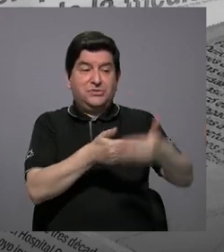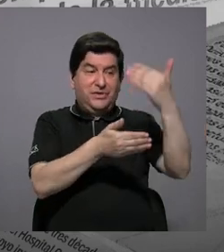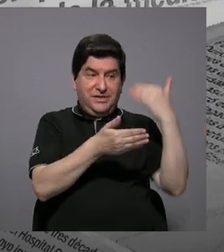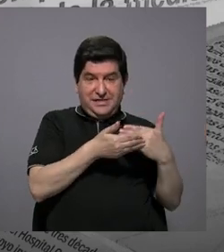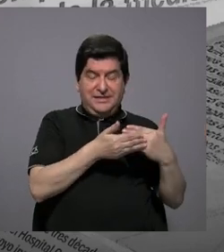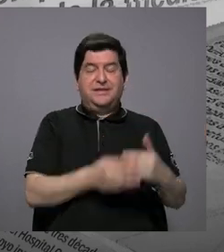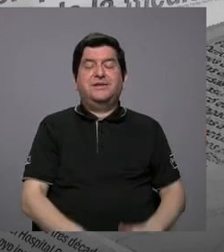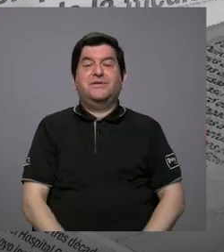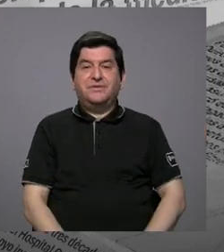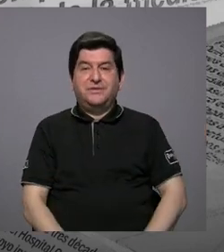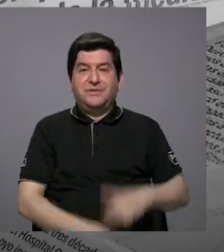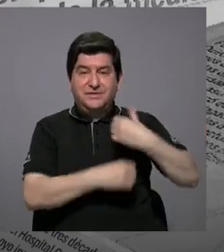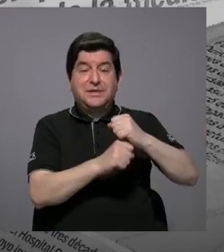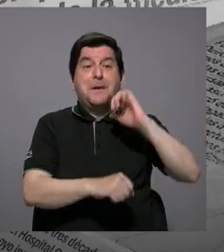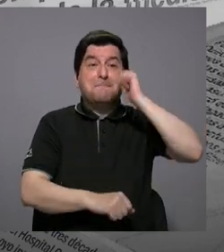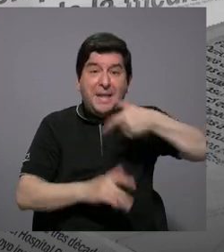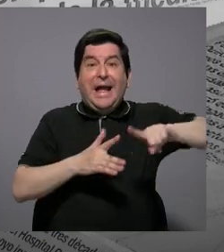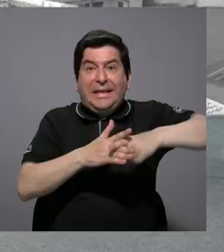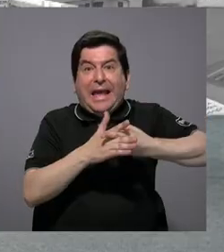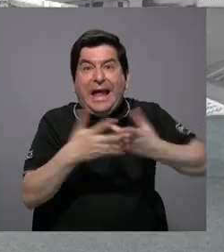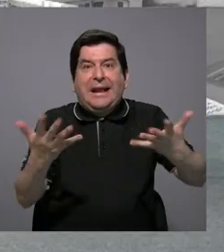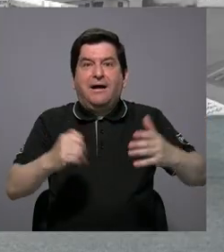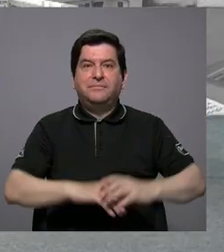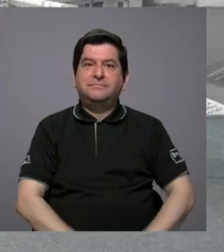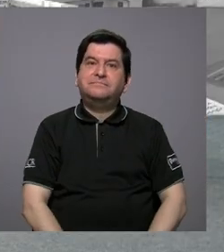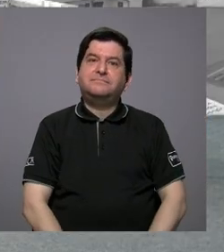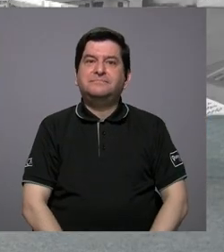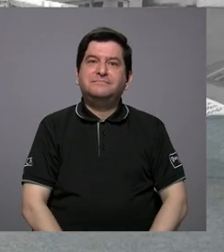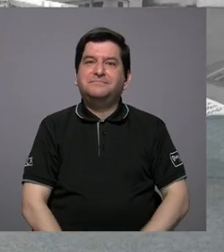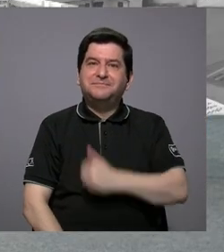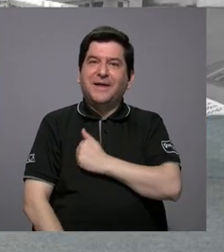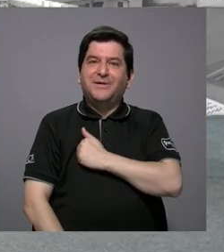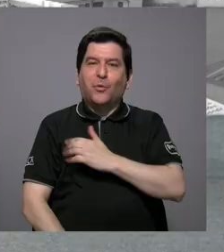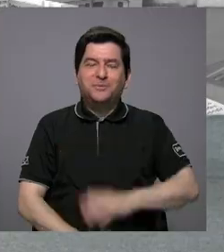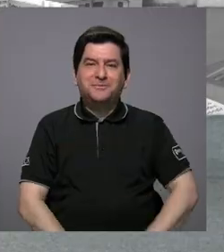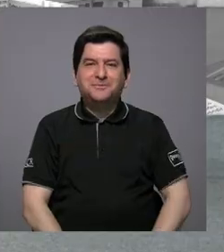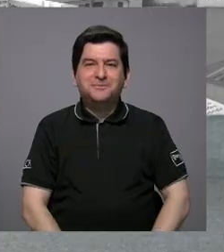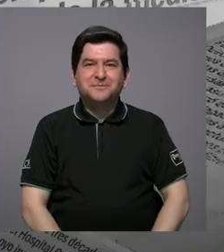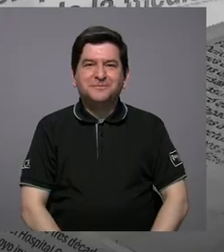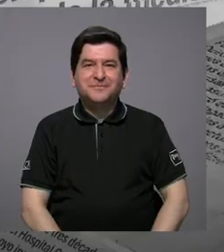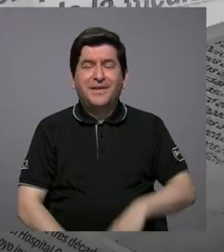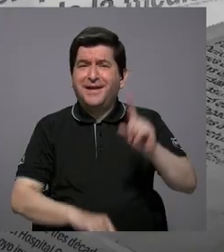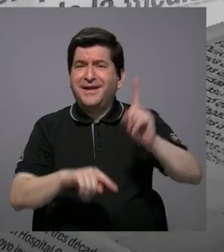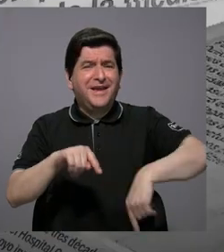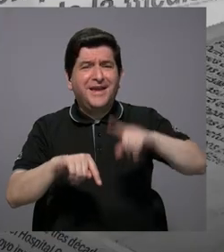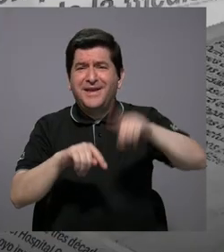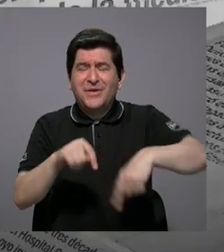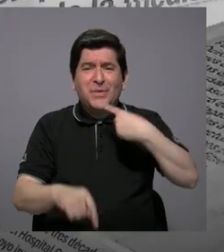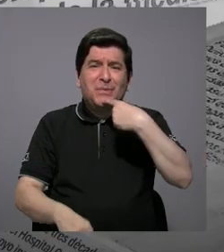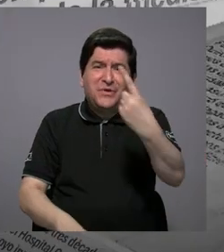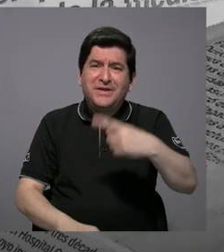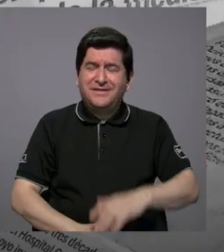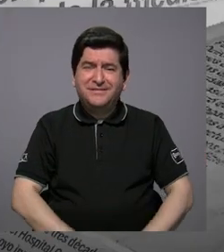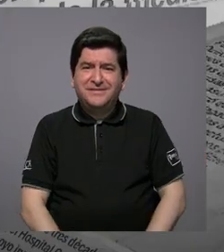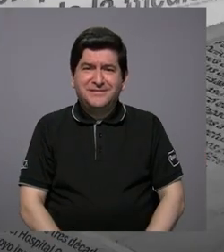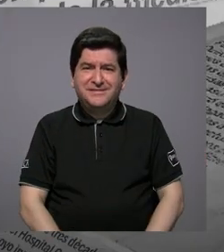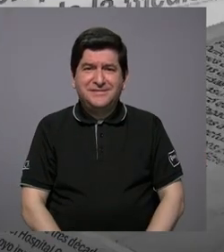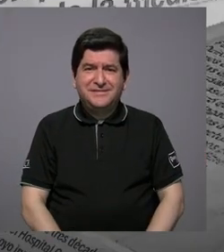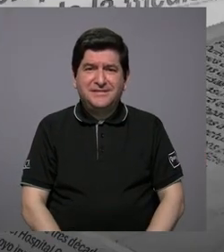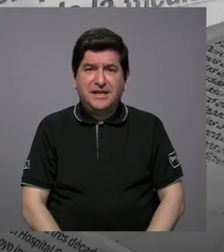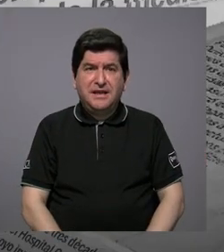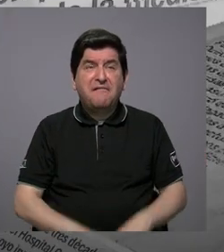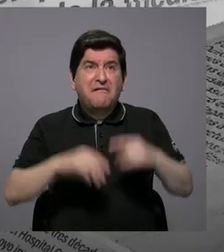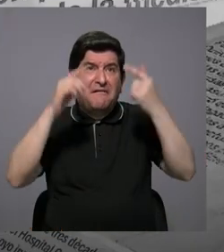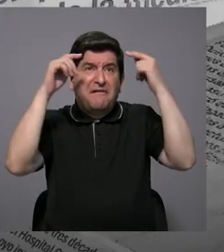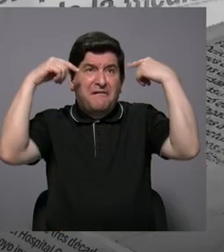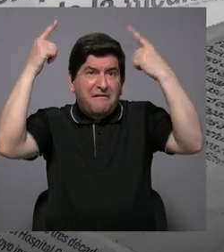municipales. Mañana. Y en realidad no podemos decir que se vaya a